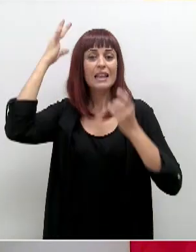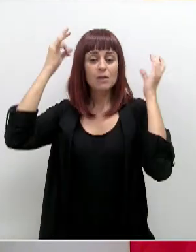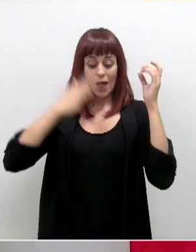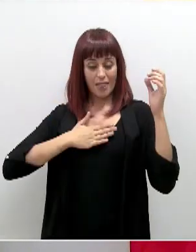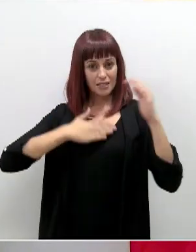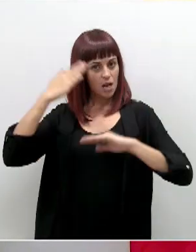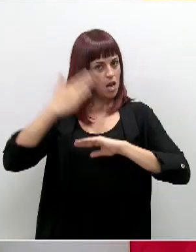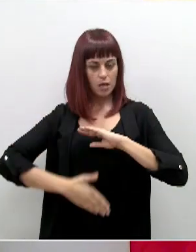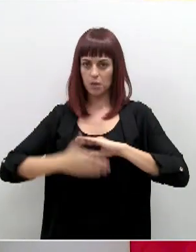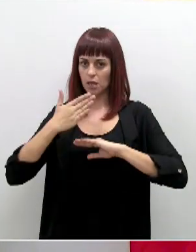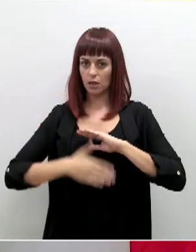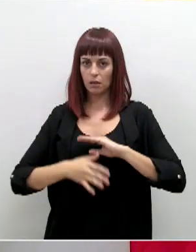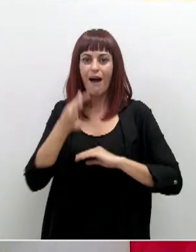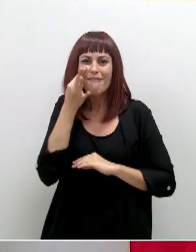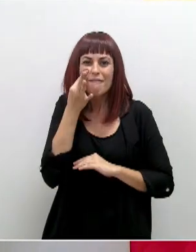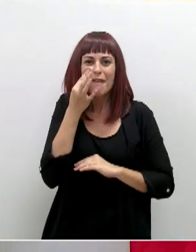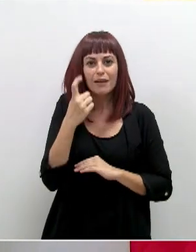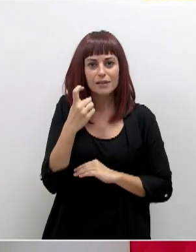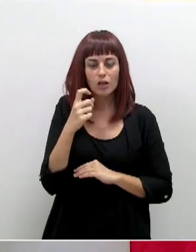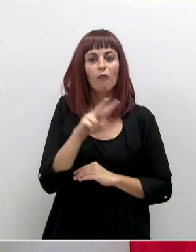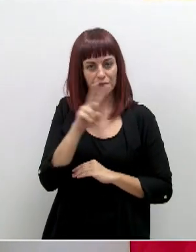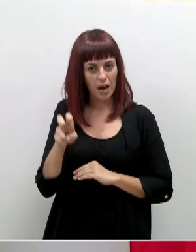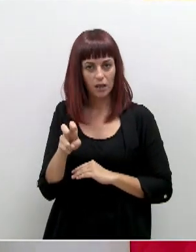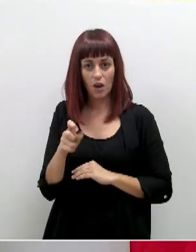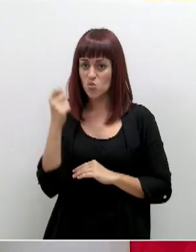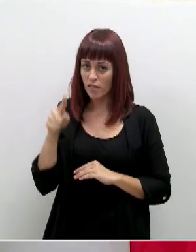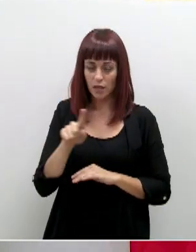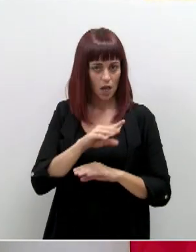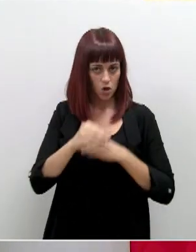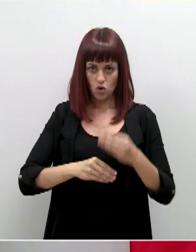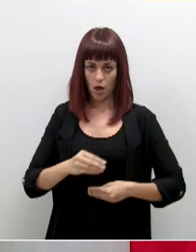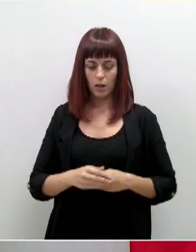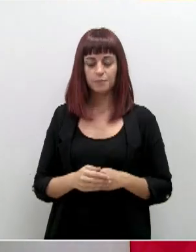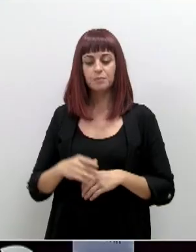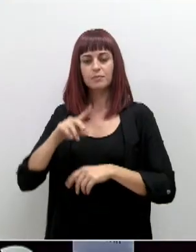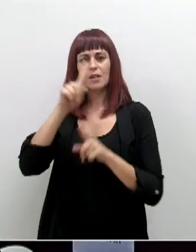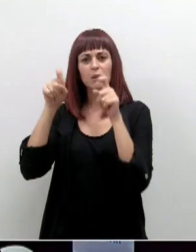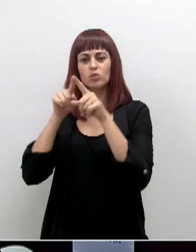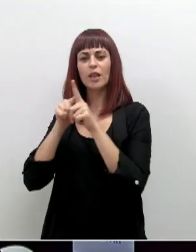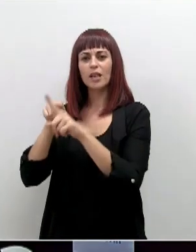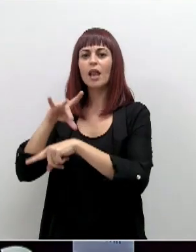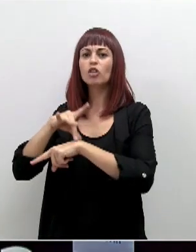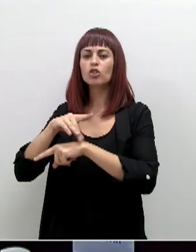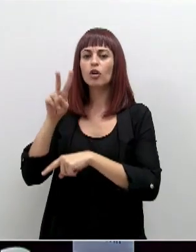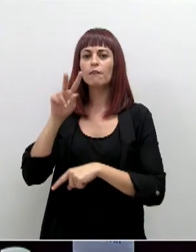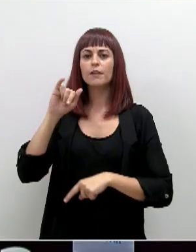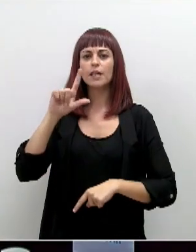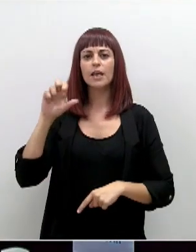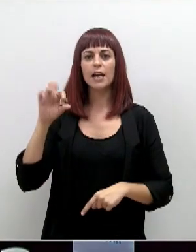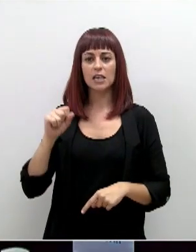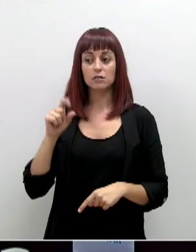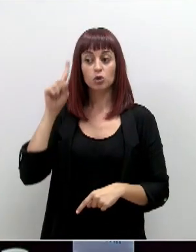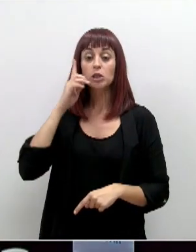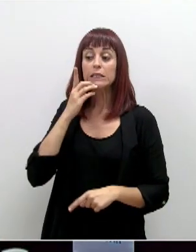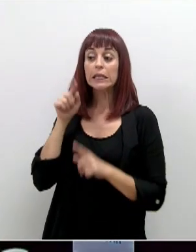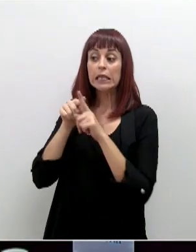a lo que es realmente imprescindible. Y para el doctor Villegas, si puedo, una última pregunta, no sé si le corresponde o no